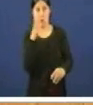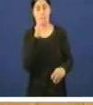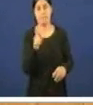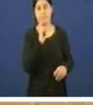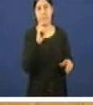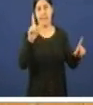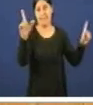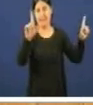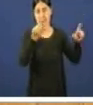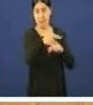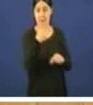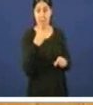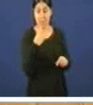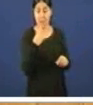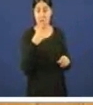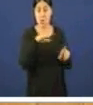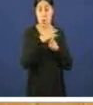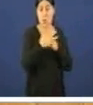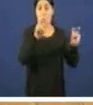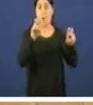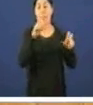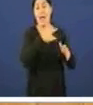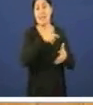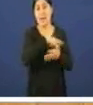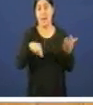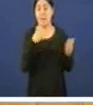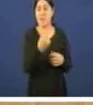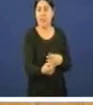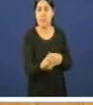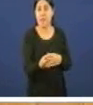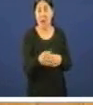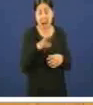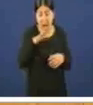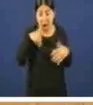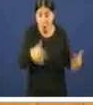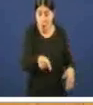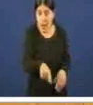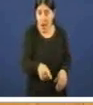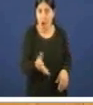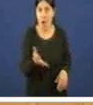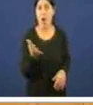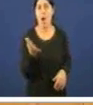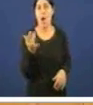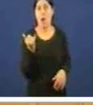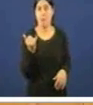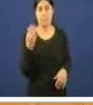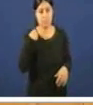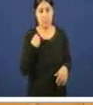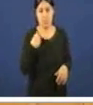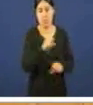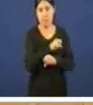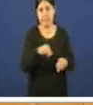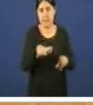sobre a situación de Nova Caixa Galicia di Núñez Feijó neste momento temos no pior escenario posible